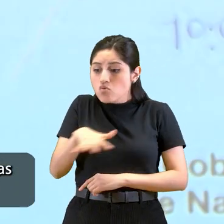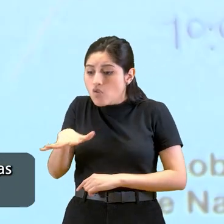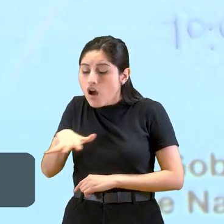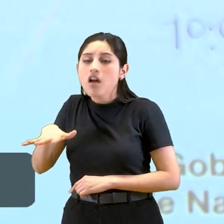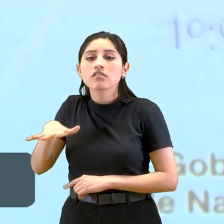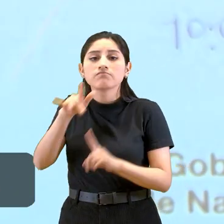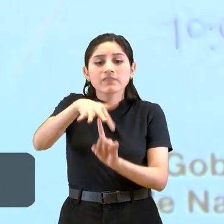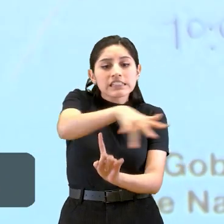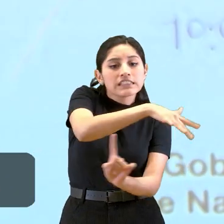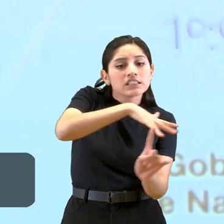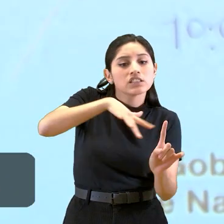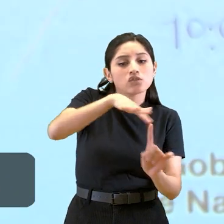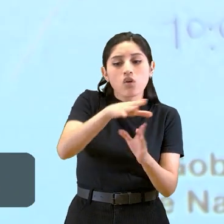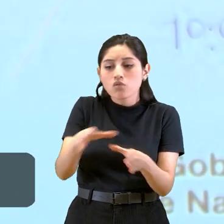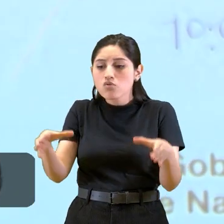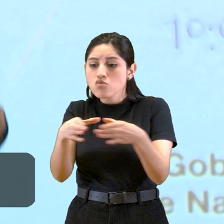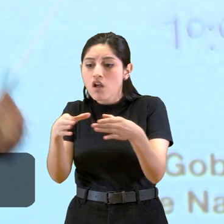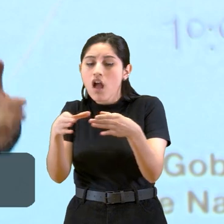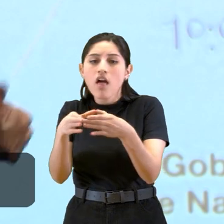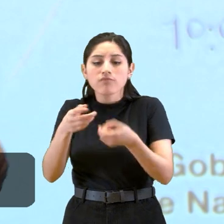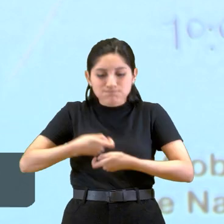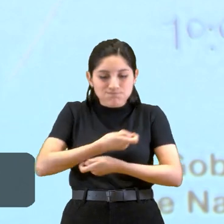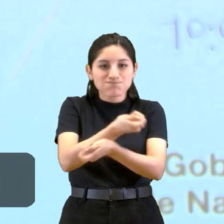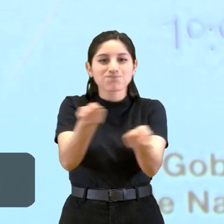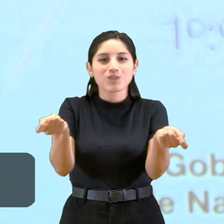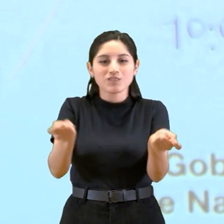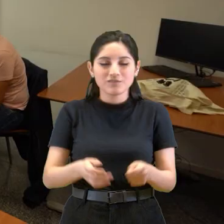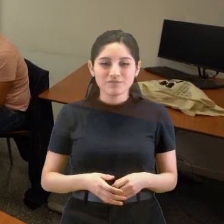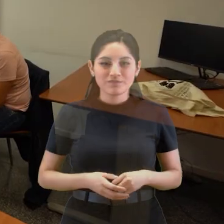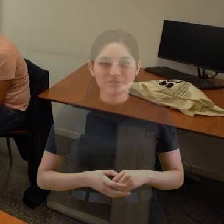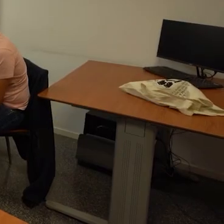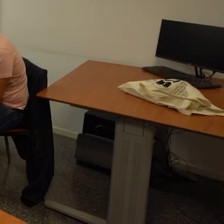herramientas y los espacios en su entorno y en su comunidad.